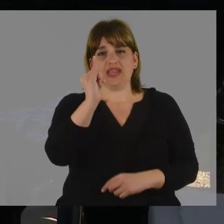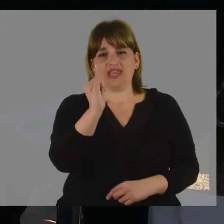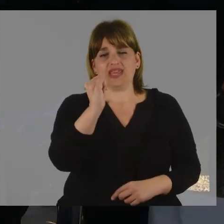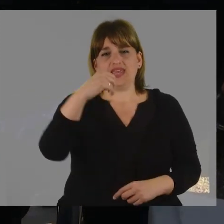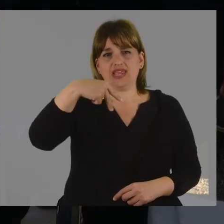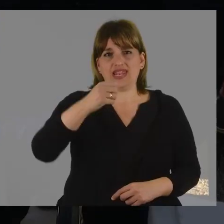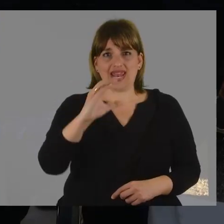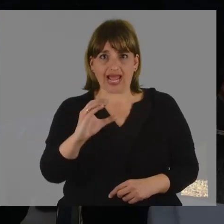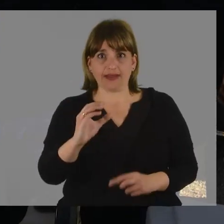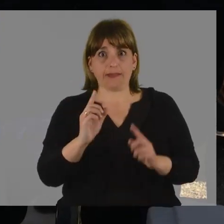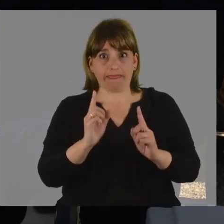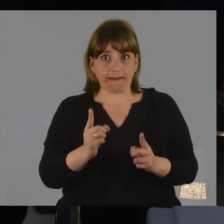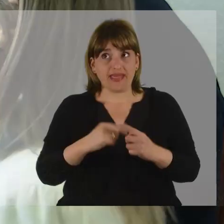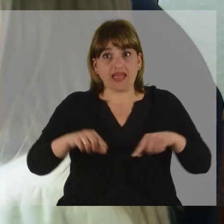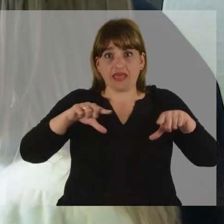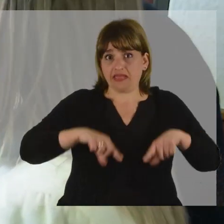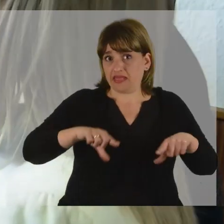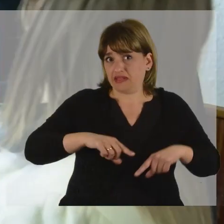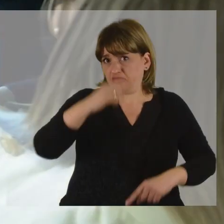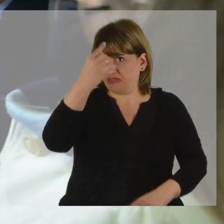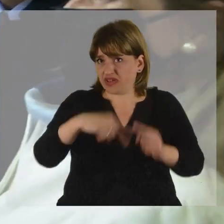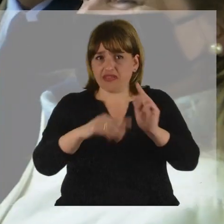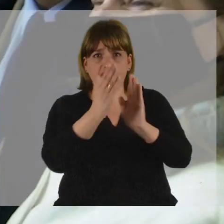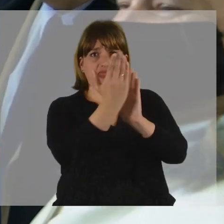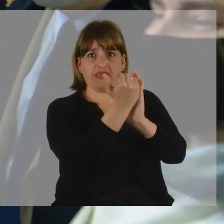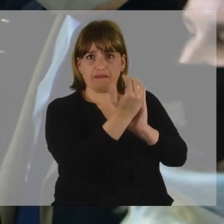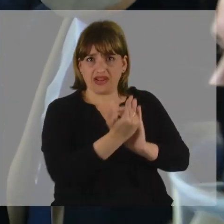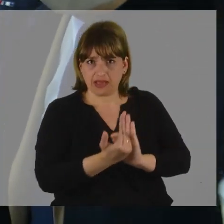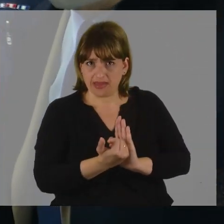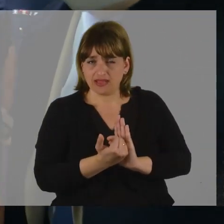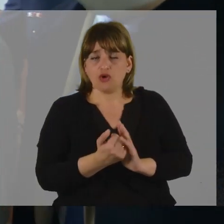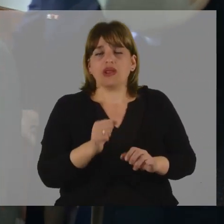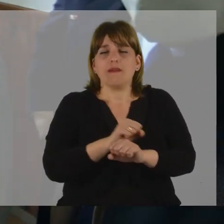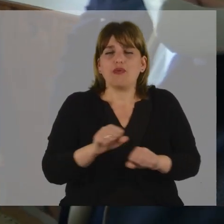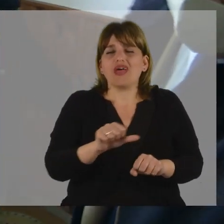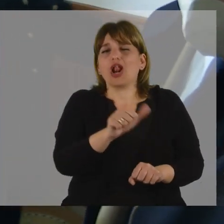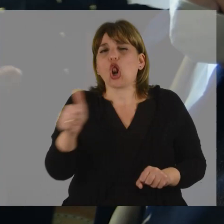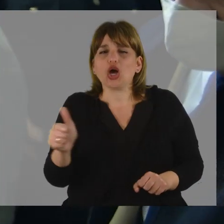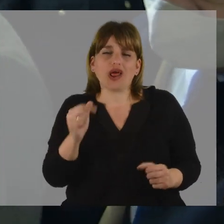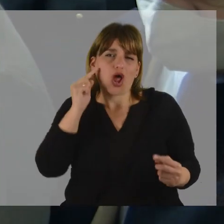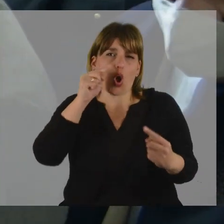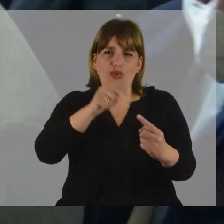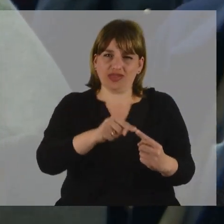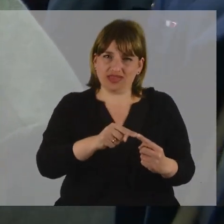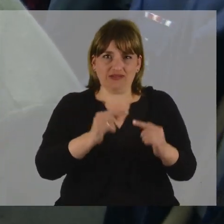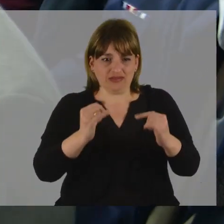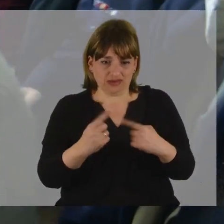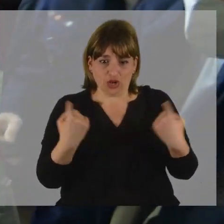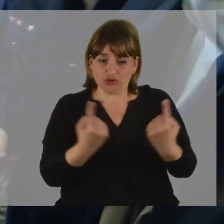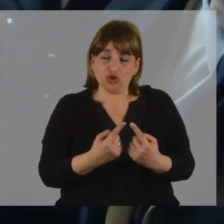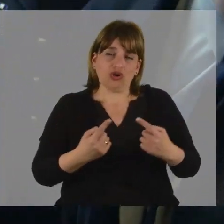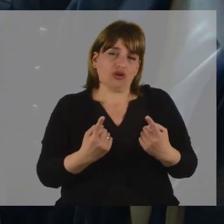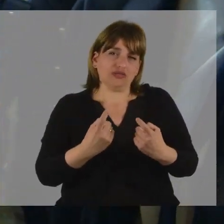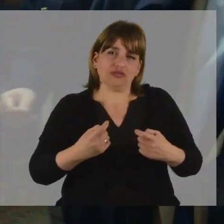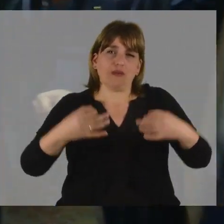INAC y las Intendencias Municipales para llevar adelante los cometidos